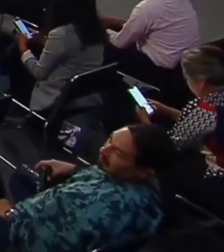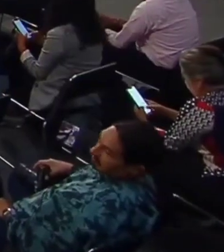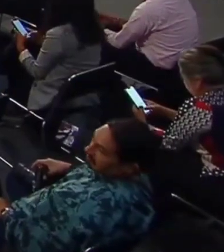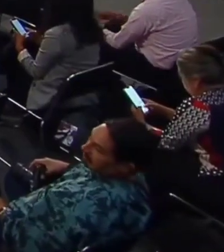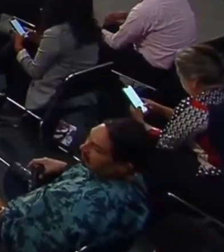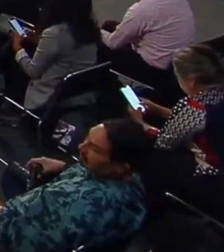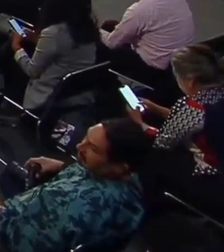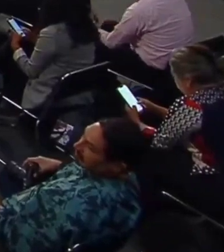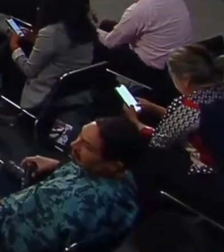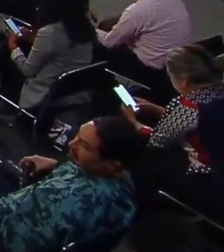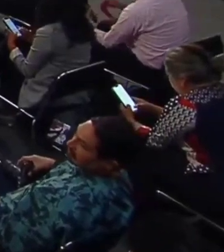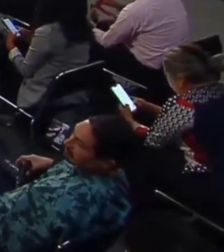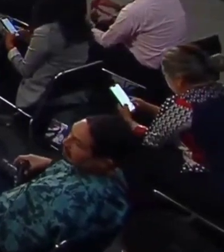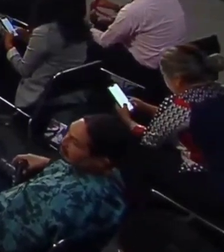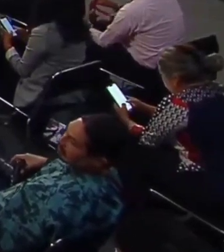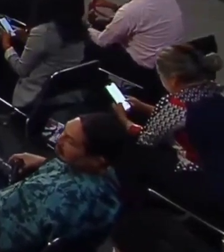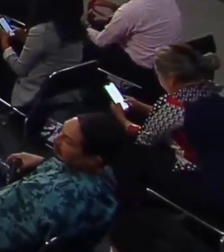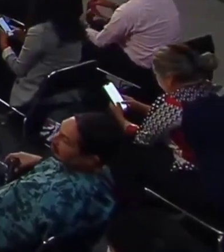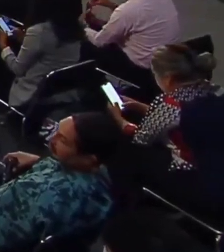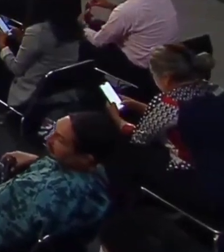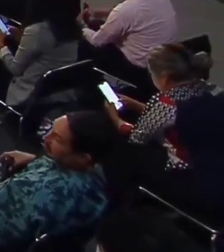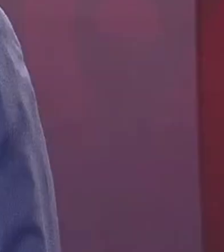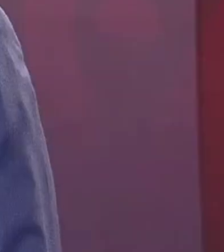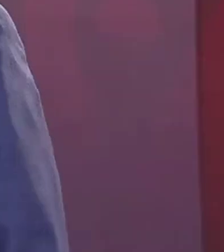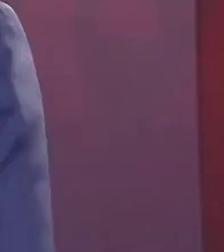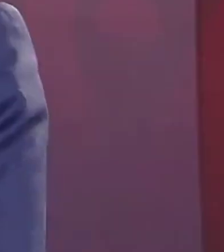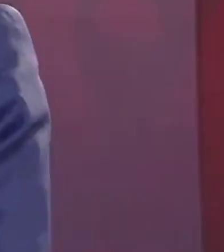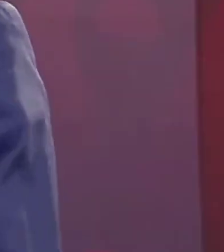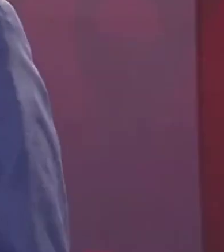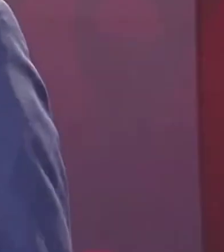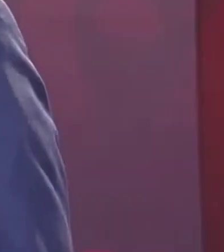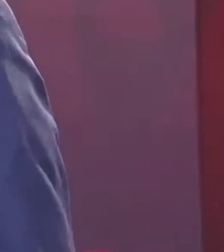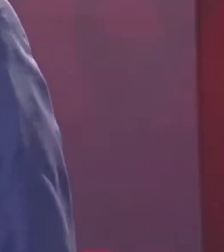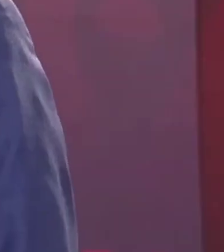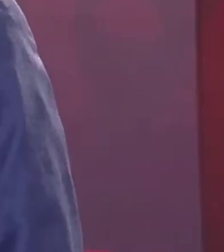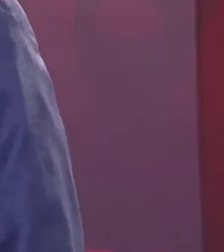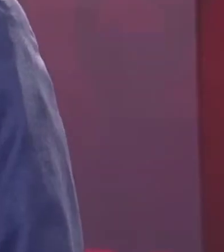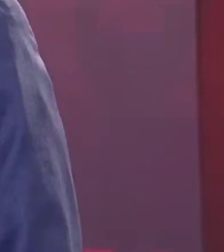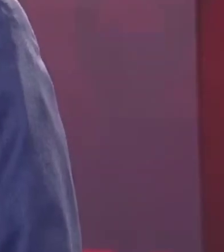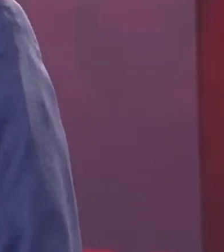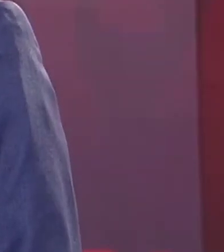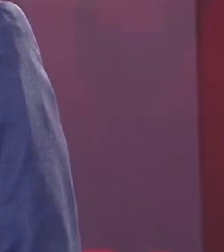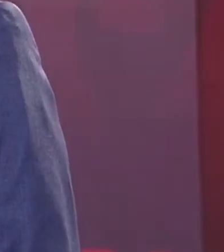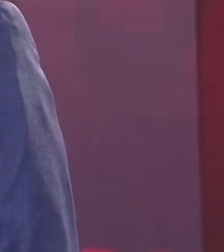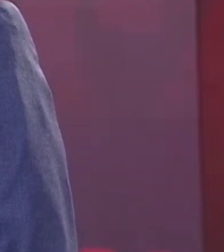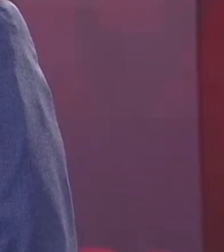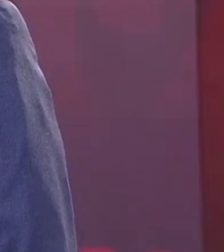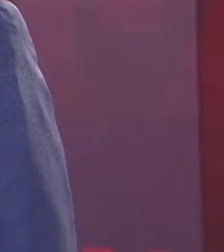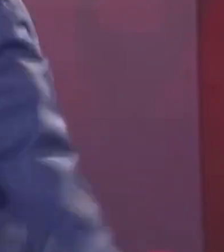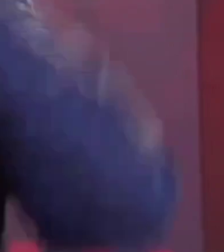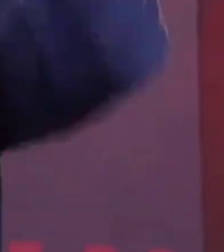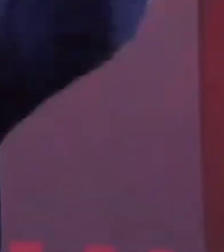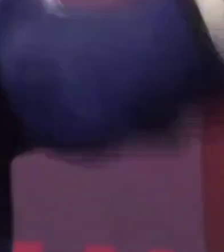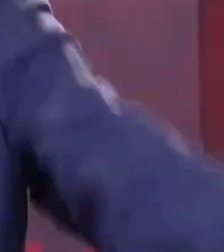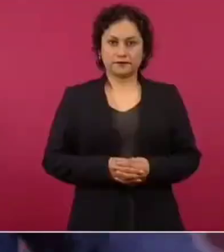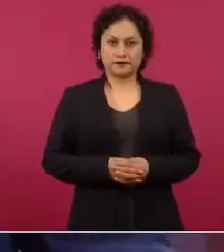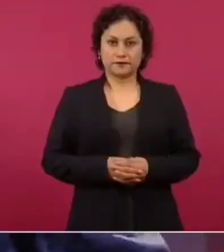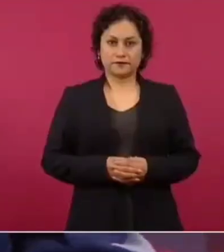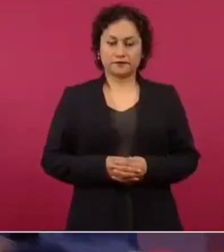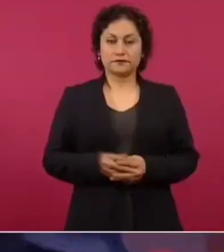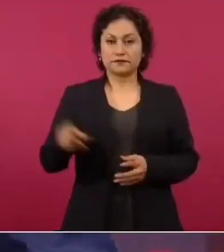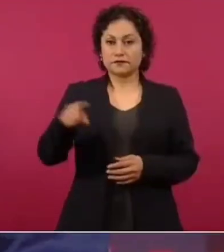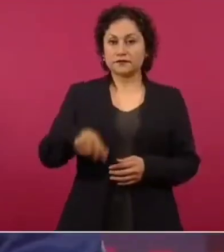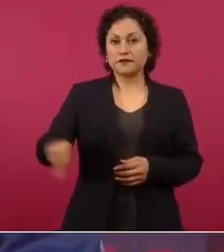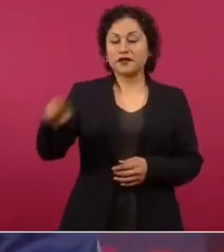corrupta, sus periodistas vendidos o alquilados, es que nosotros